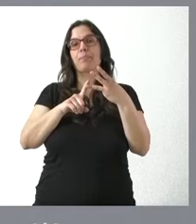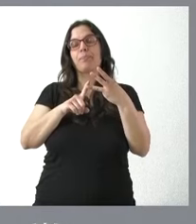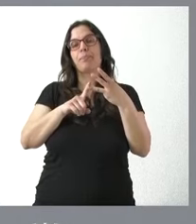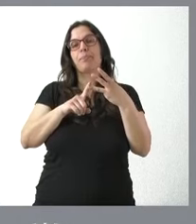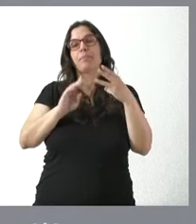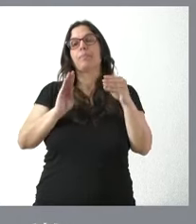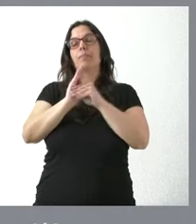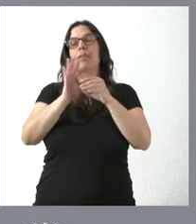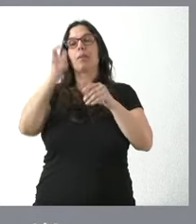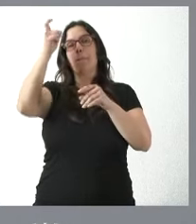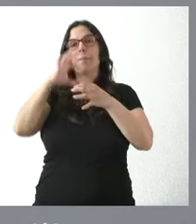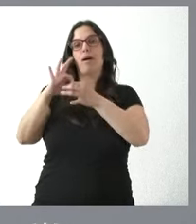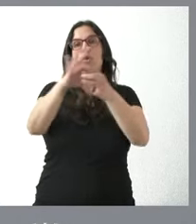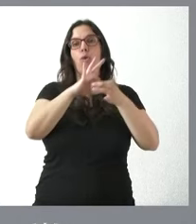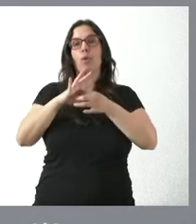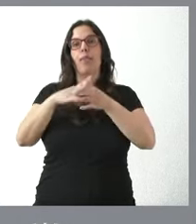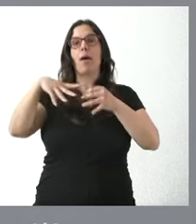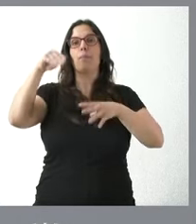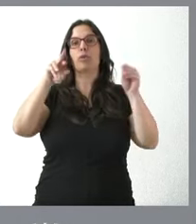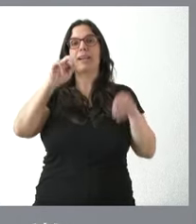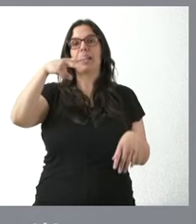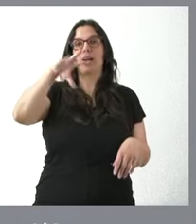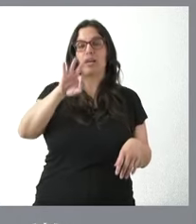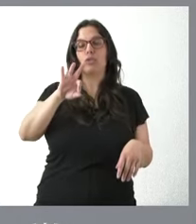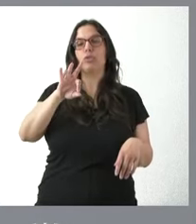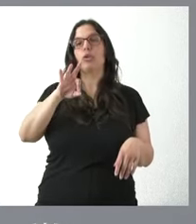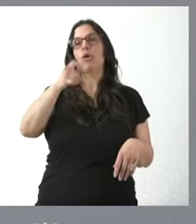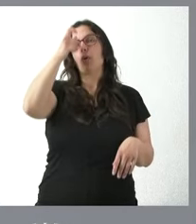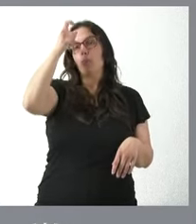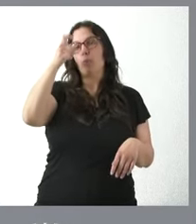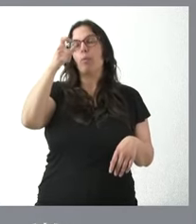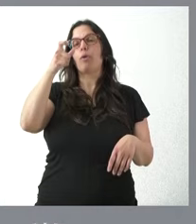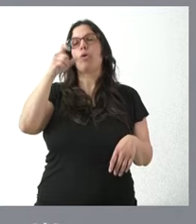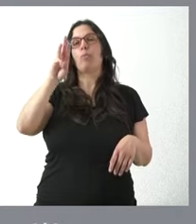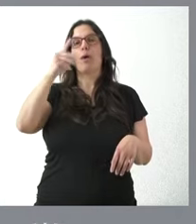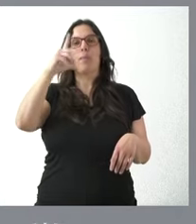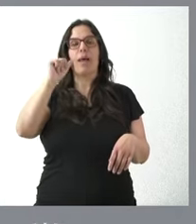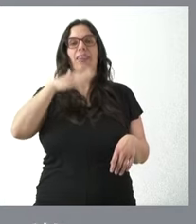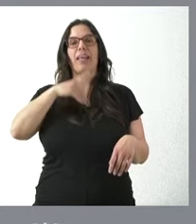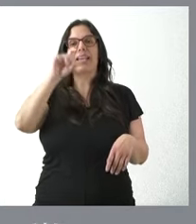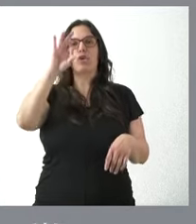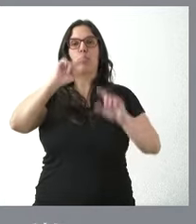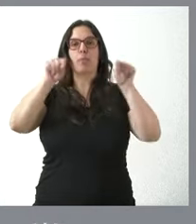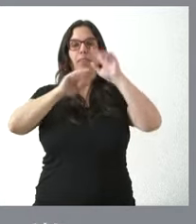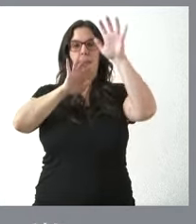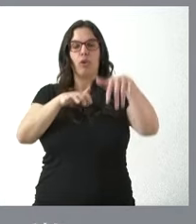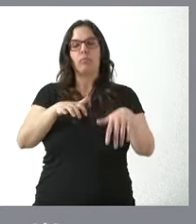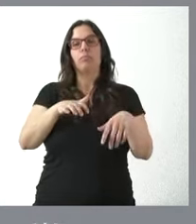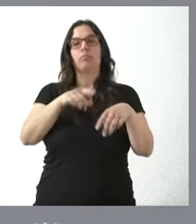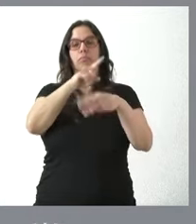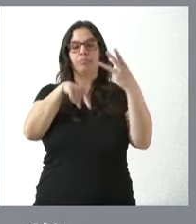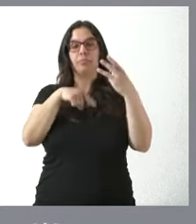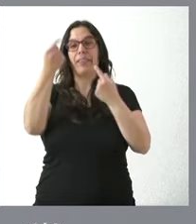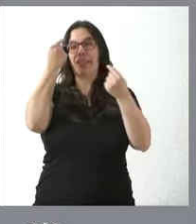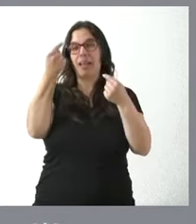mancomunidad de la Montaña de Riaño y la de Ayuntamiento de Puebla de Lillo, en León. En total, 1.350.000 euros. Tienen ustedes el